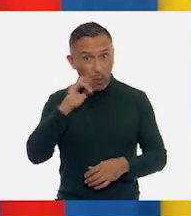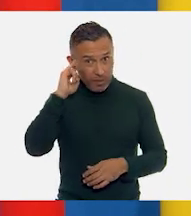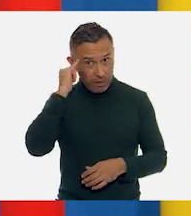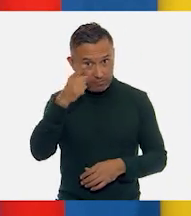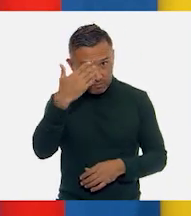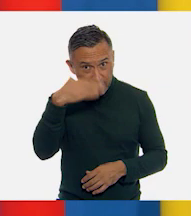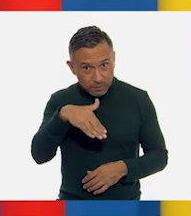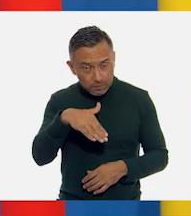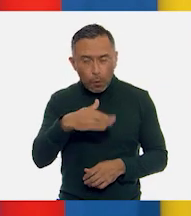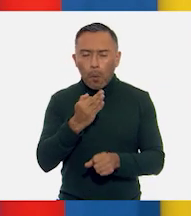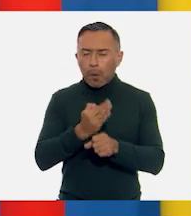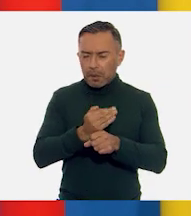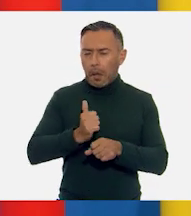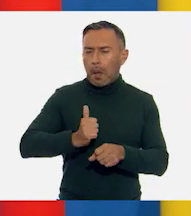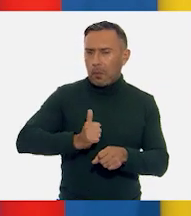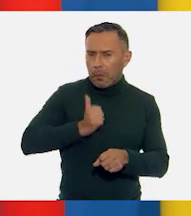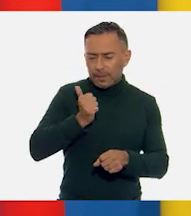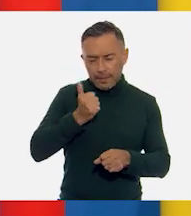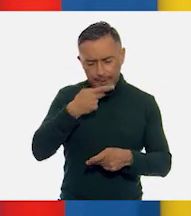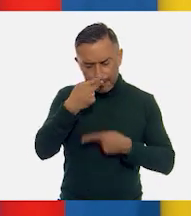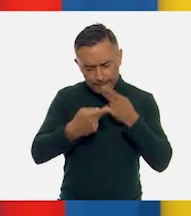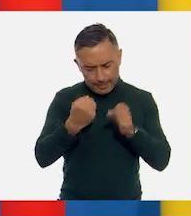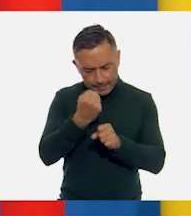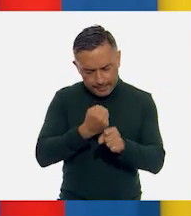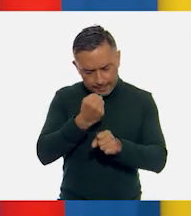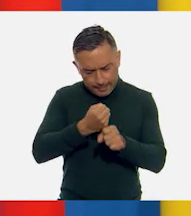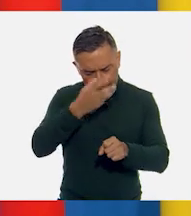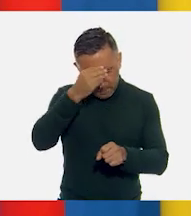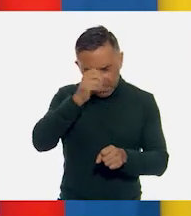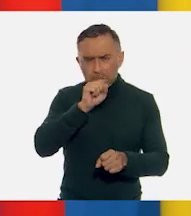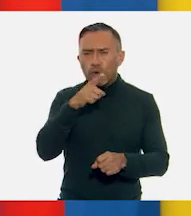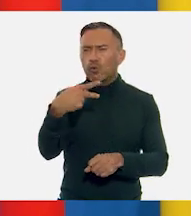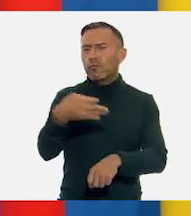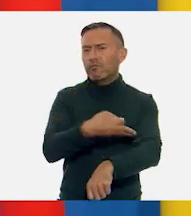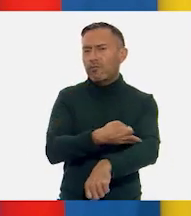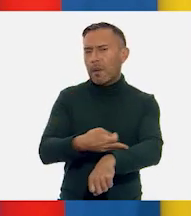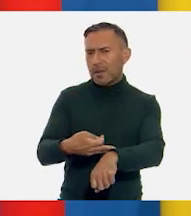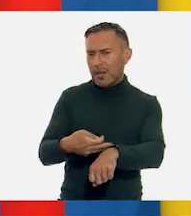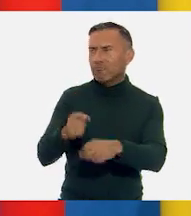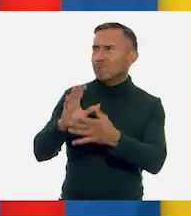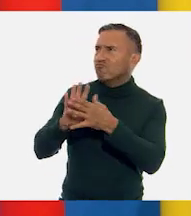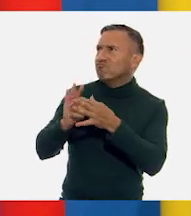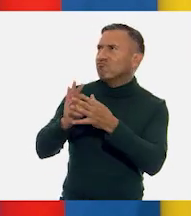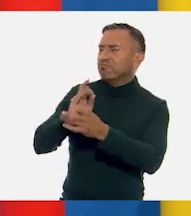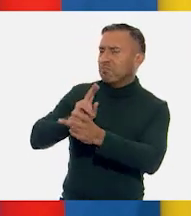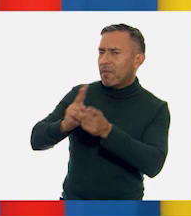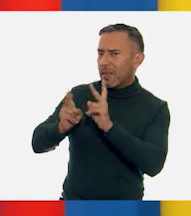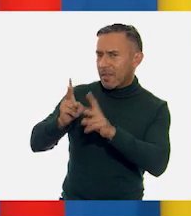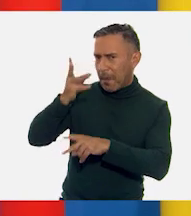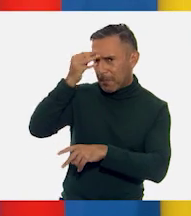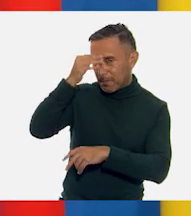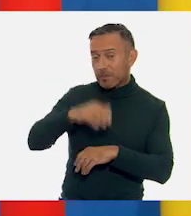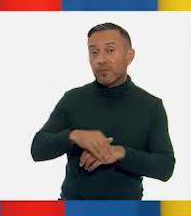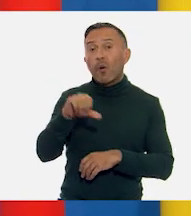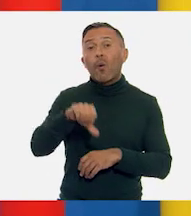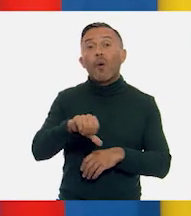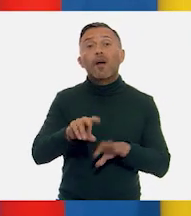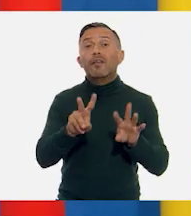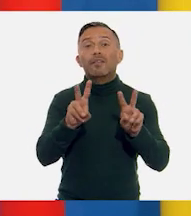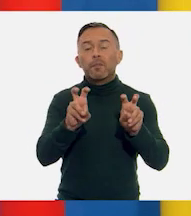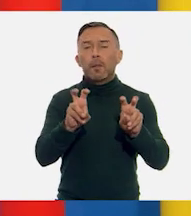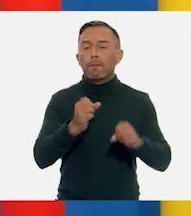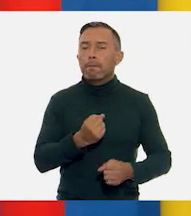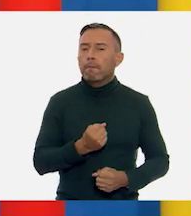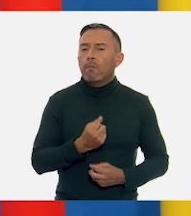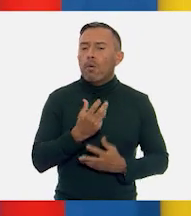este momento para practicarla y platica con tu familia en tu lengua materna. Por hoy hemos terminado con Ensayemos nuestro poema